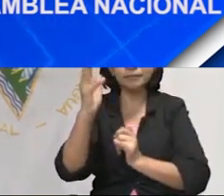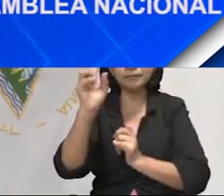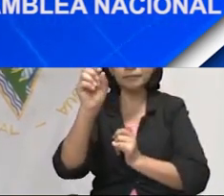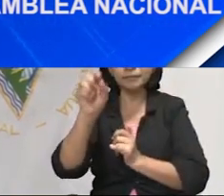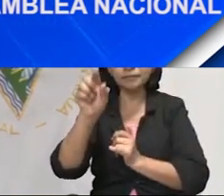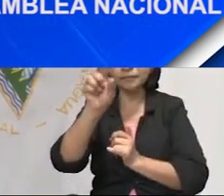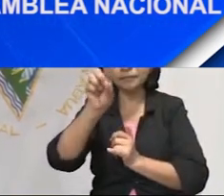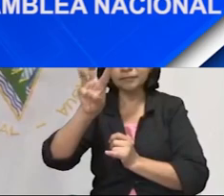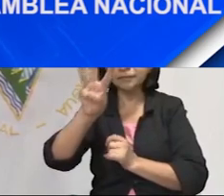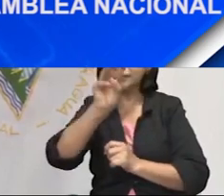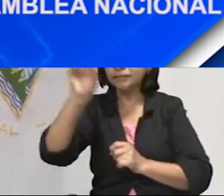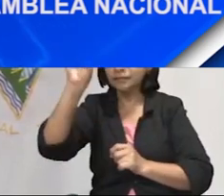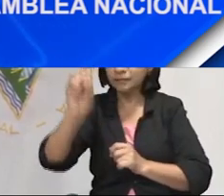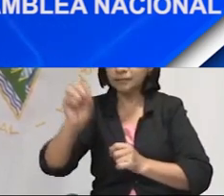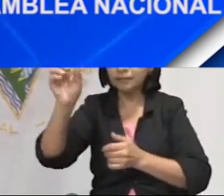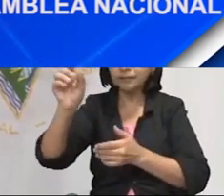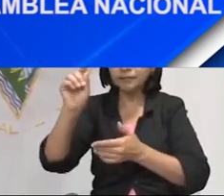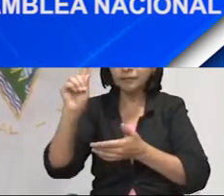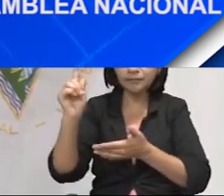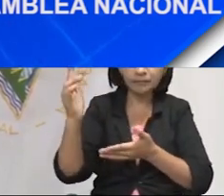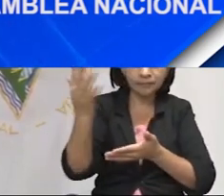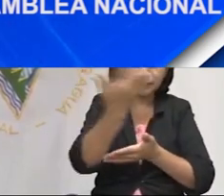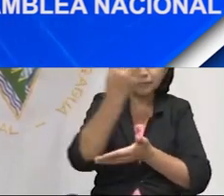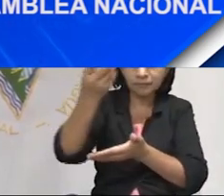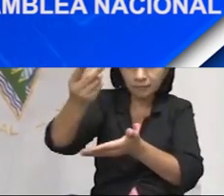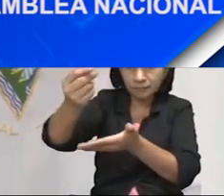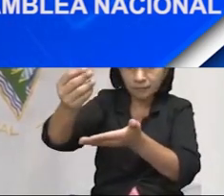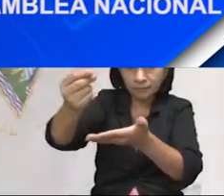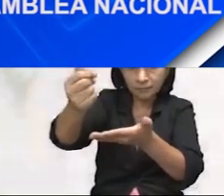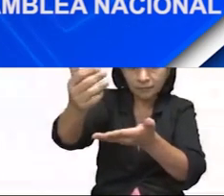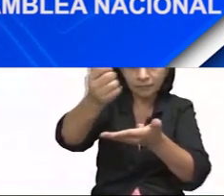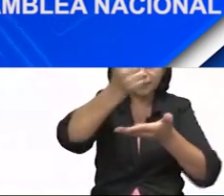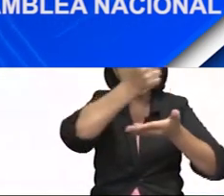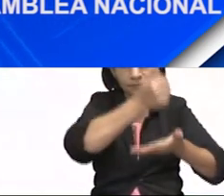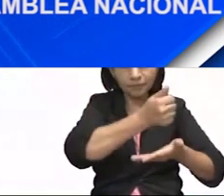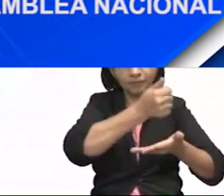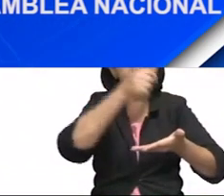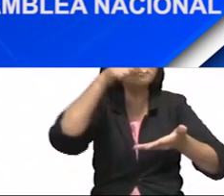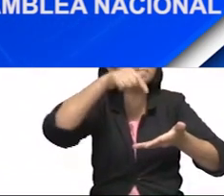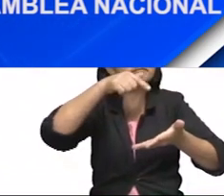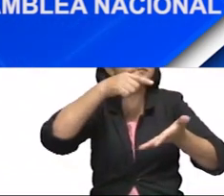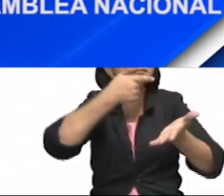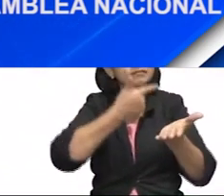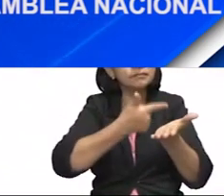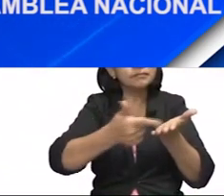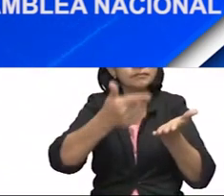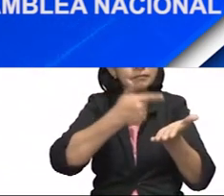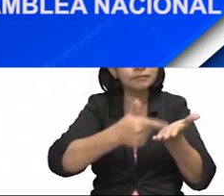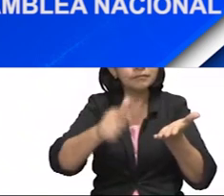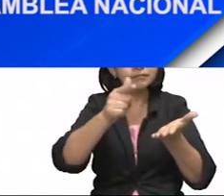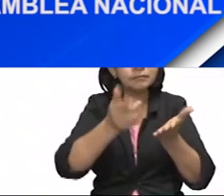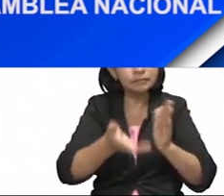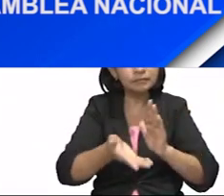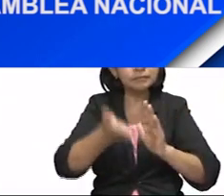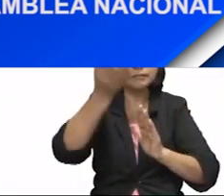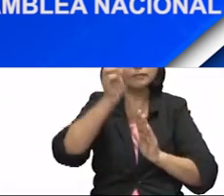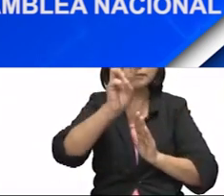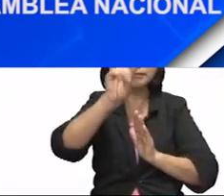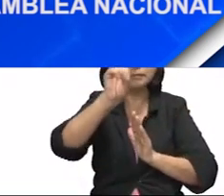.13% los ingresos financieros. Y estos gastos aumentaron 30